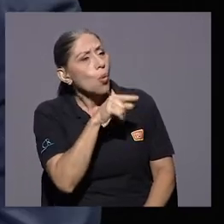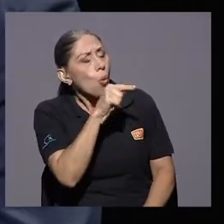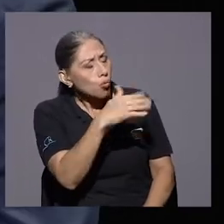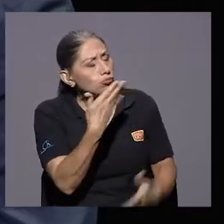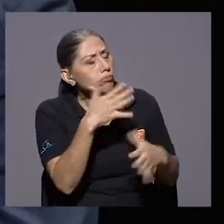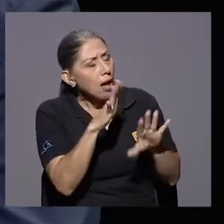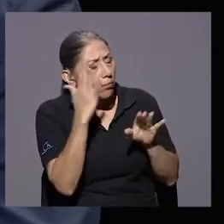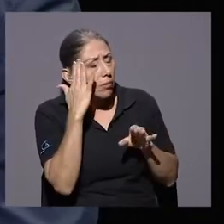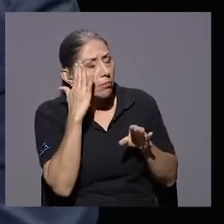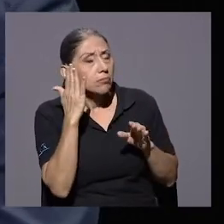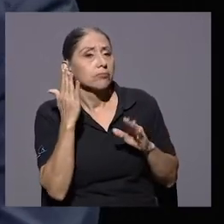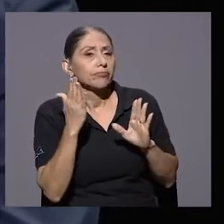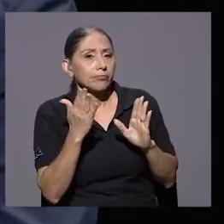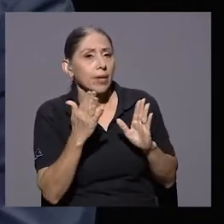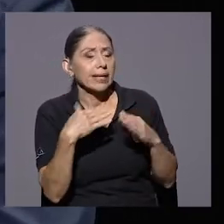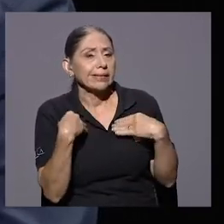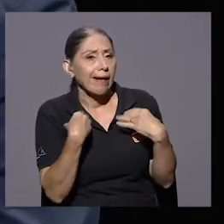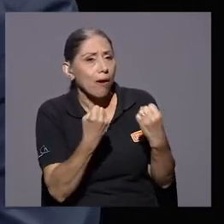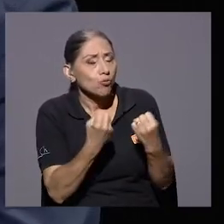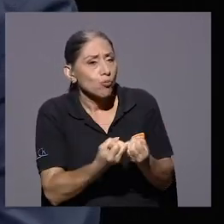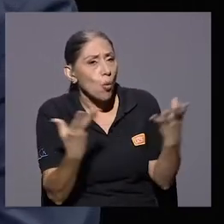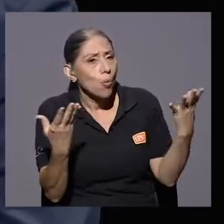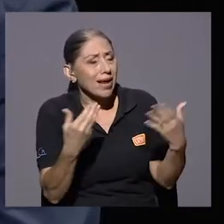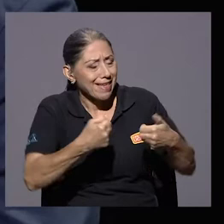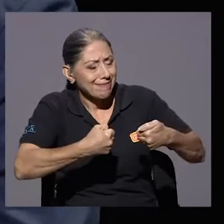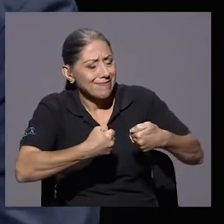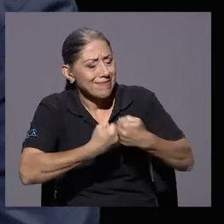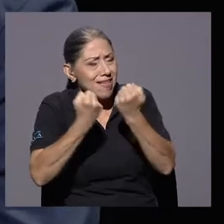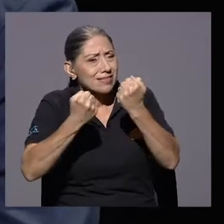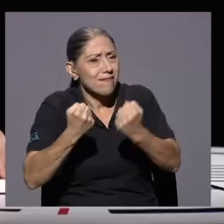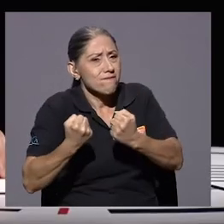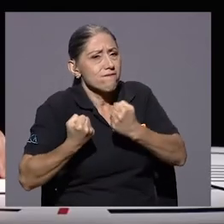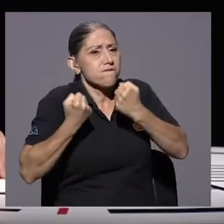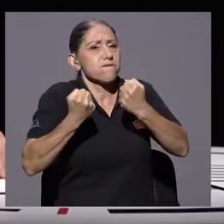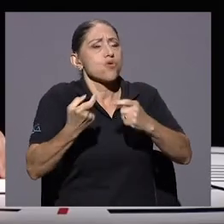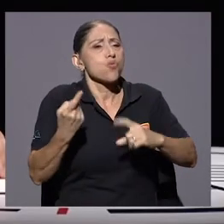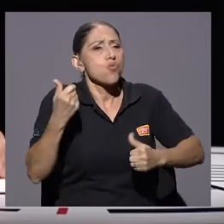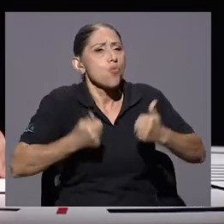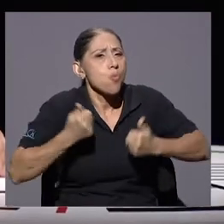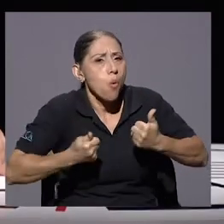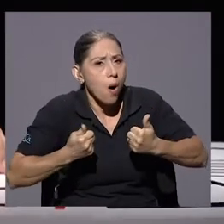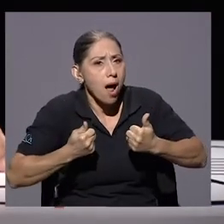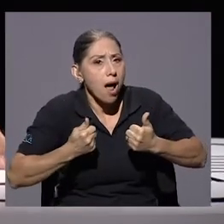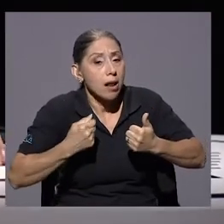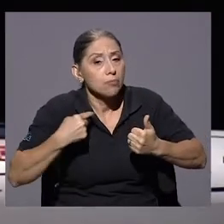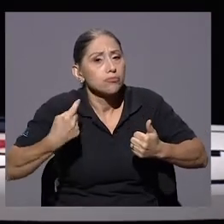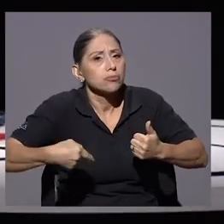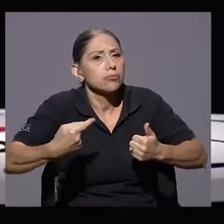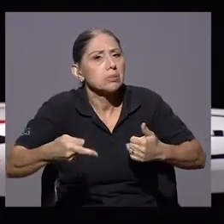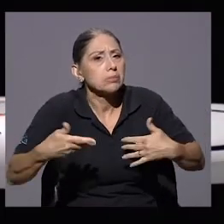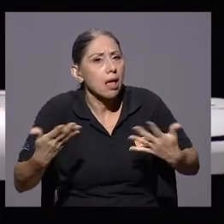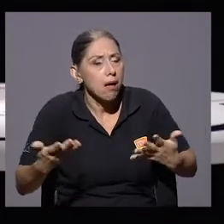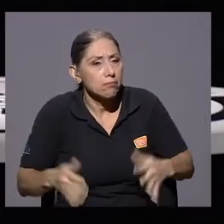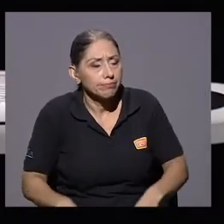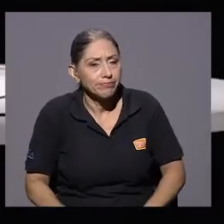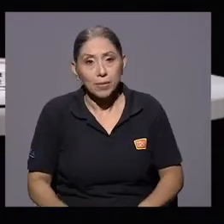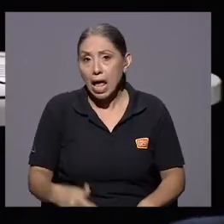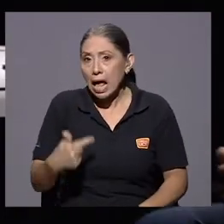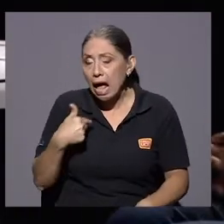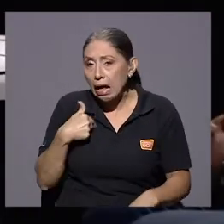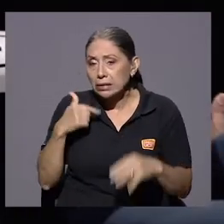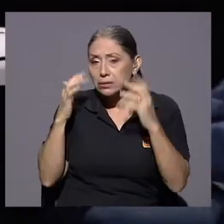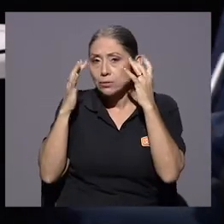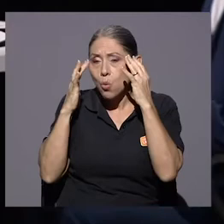conoce también la sanidad pública, ¿cuál es el desafío más grande que estamos afrontando y que viene también? A mí me preocupa